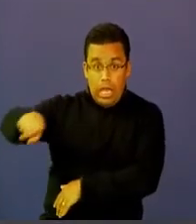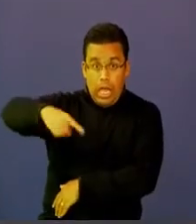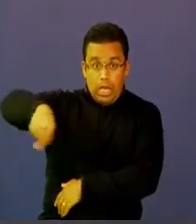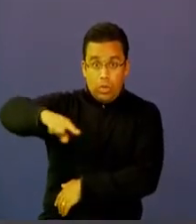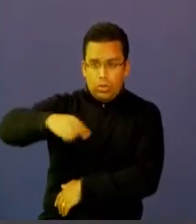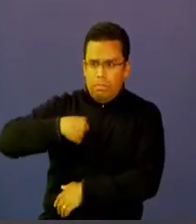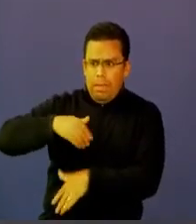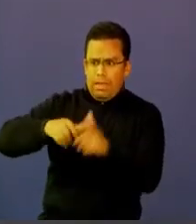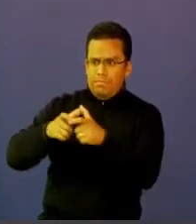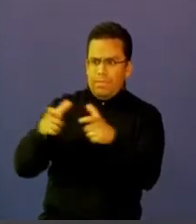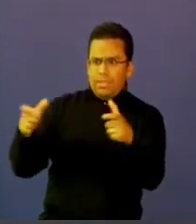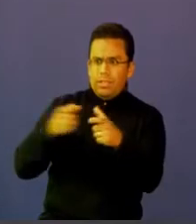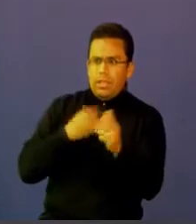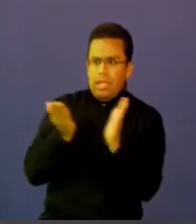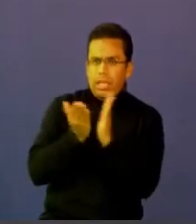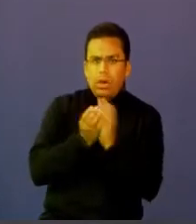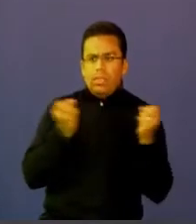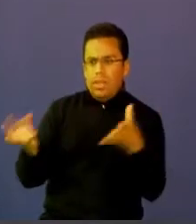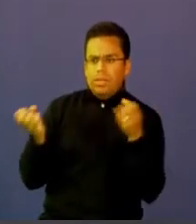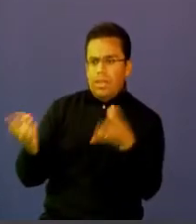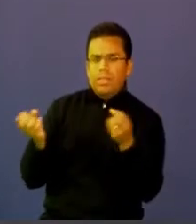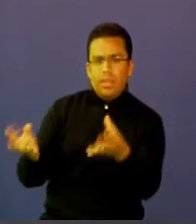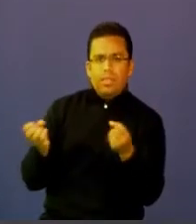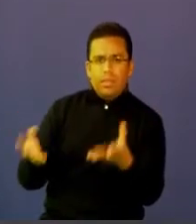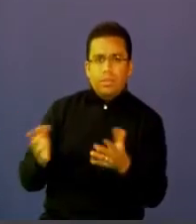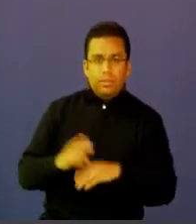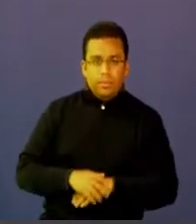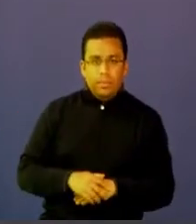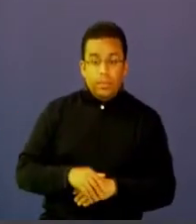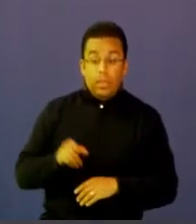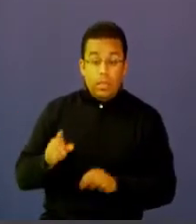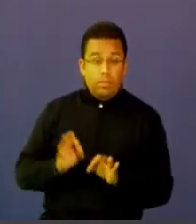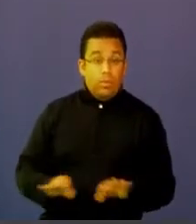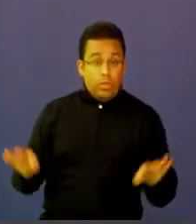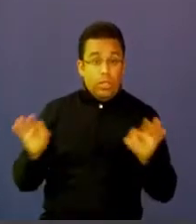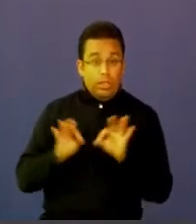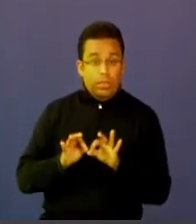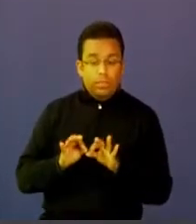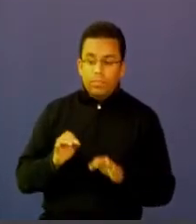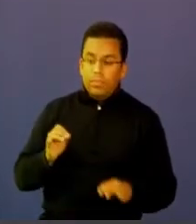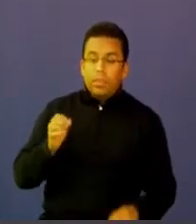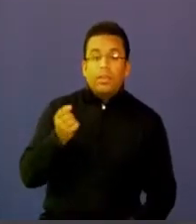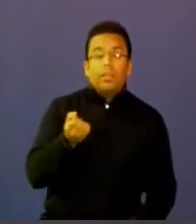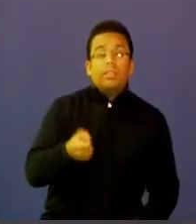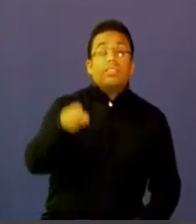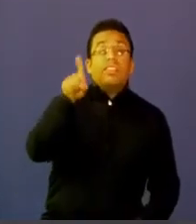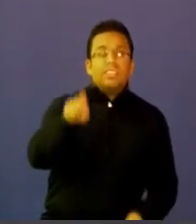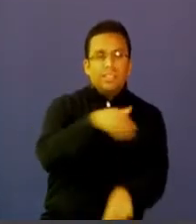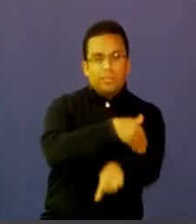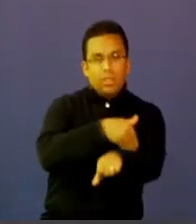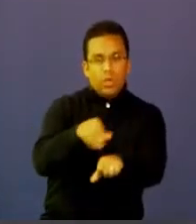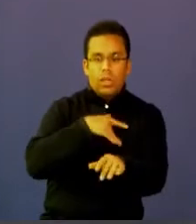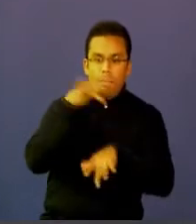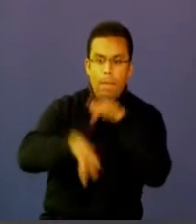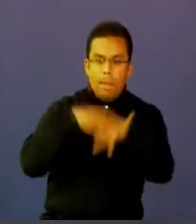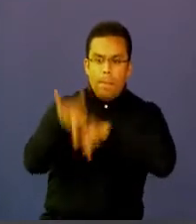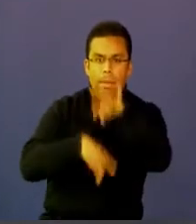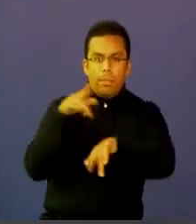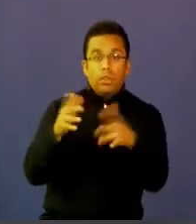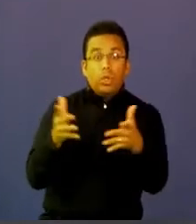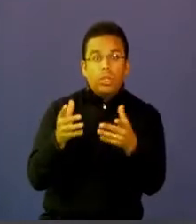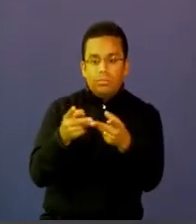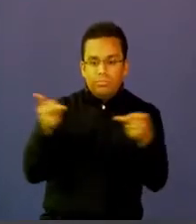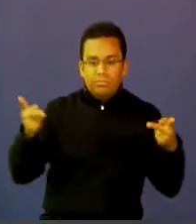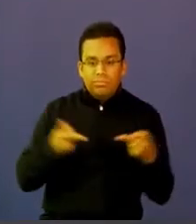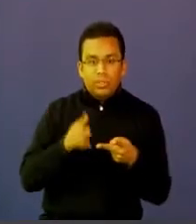y con otras estrategias de las secretarías de educación. Una cifra importante. 16 millones de visitas en el portal educativo para